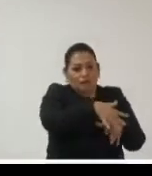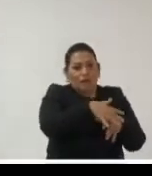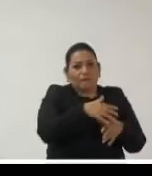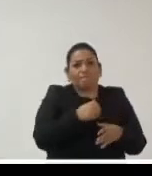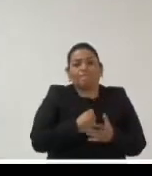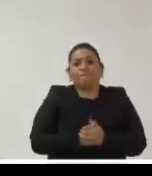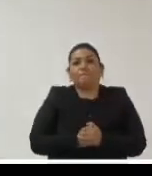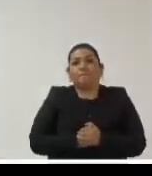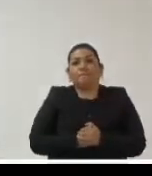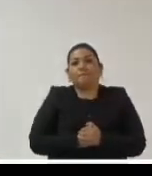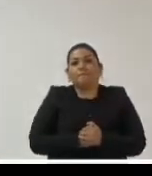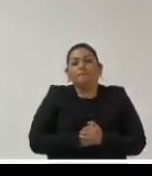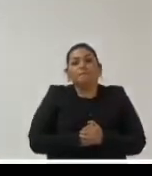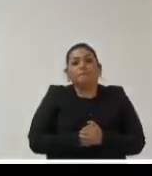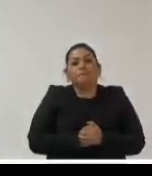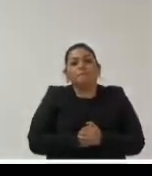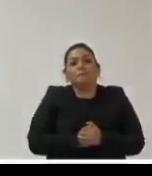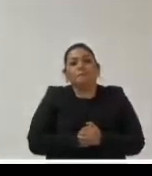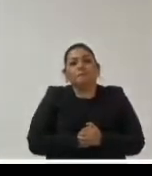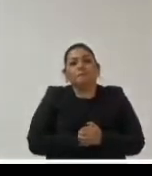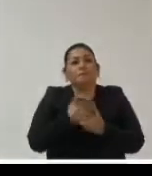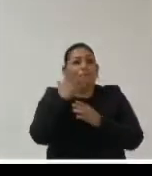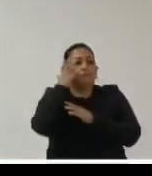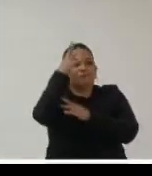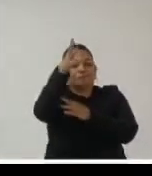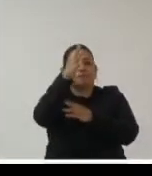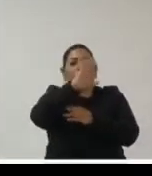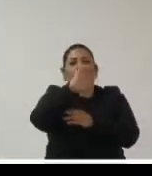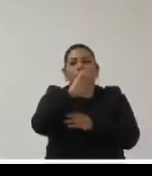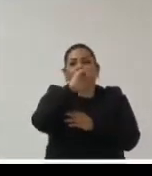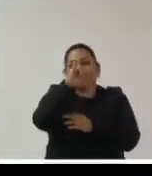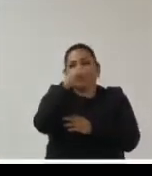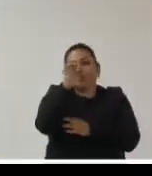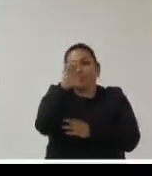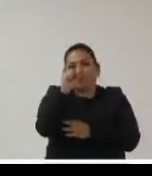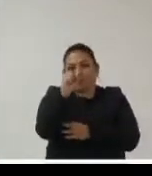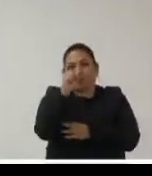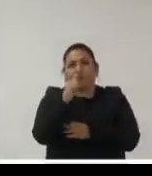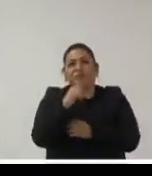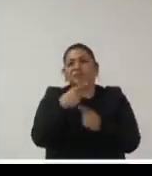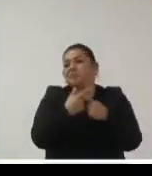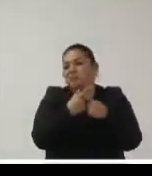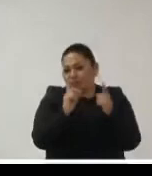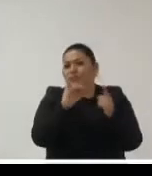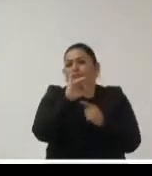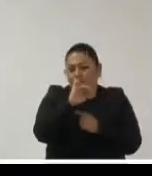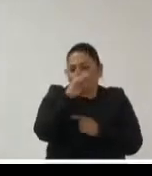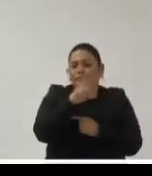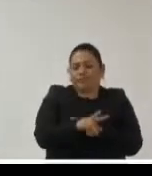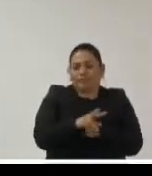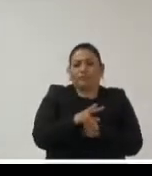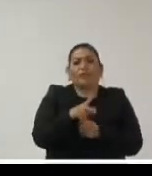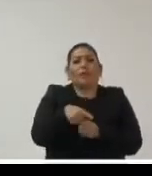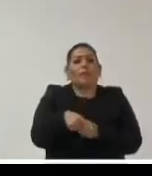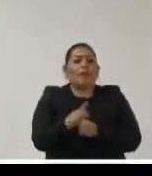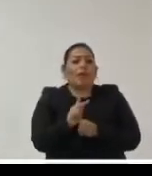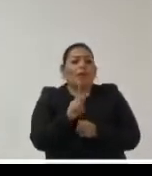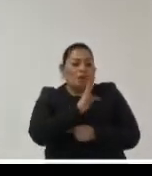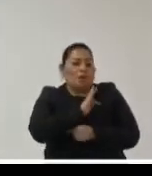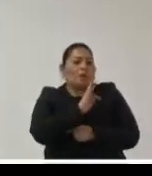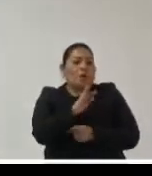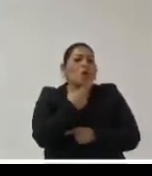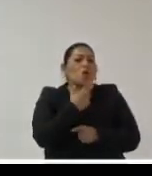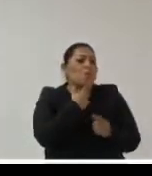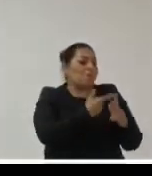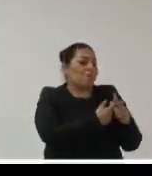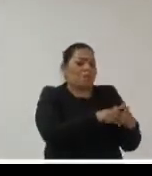los ejes del trabajo archivístico del futuro van a ser distintos por supuesto pero podemos seguir utilizando